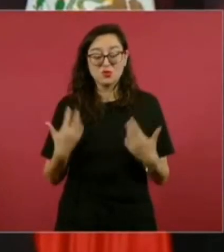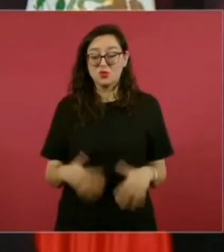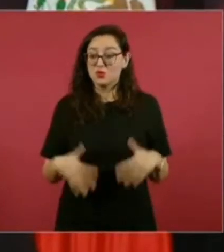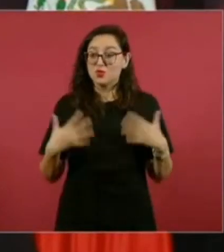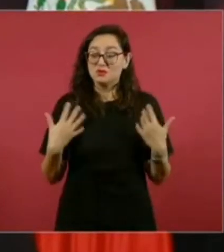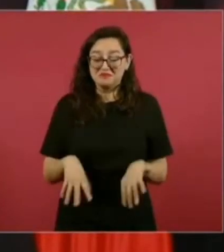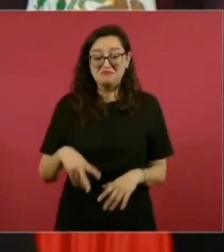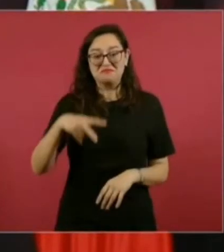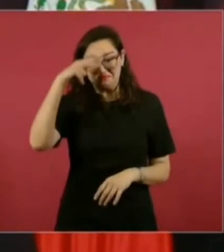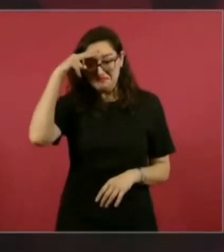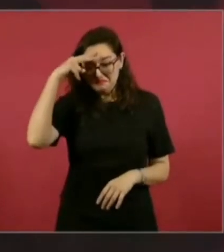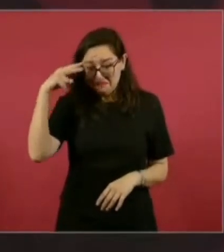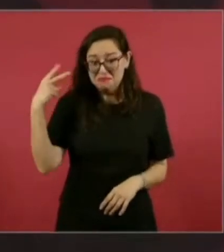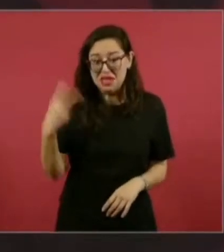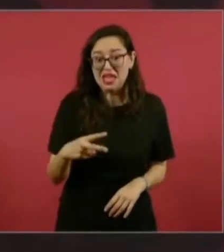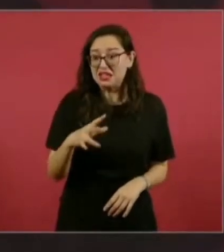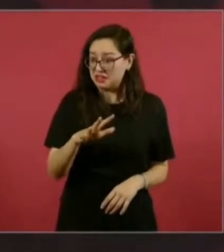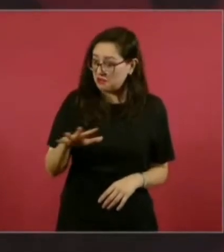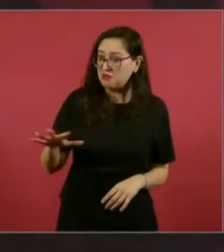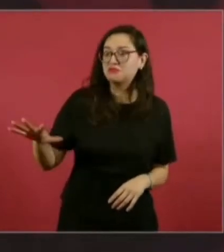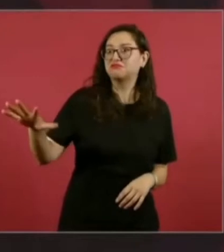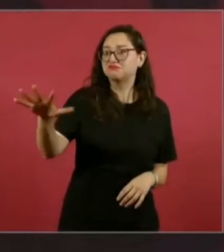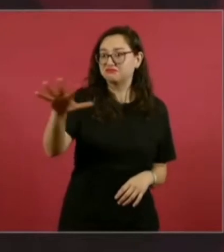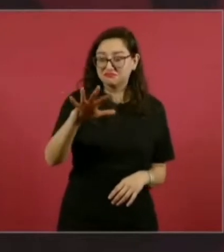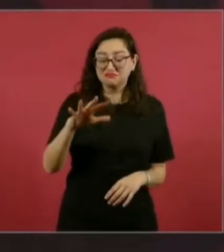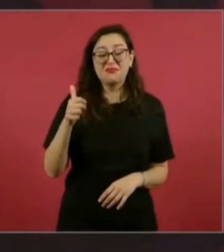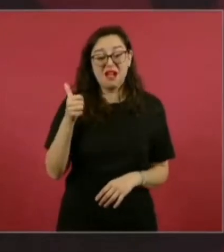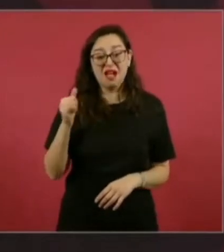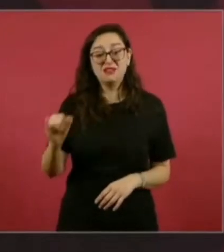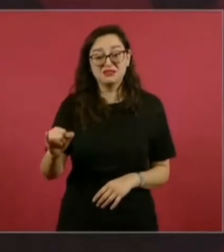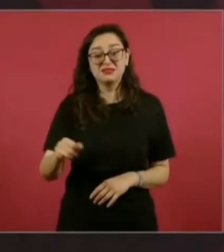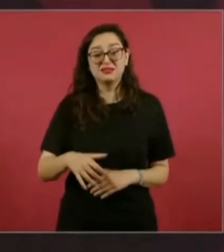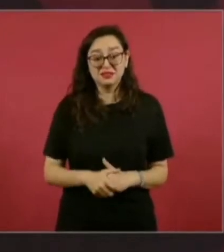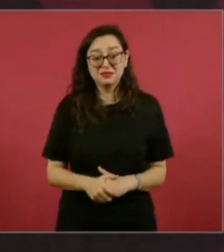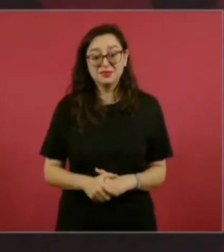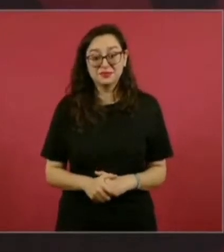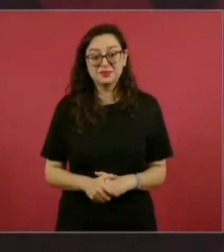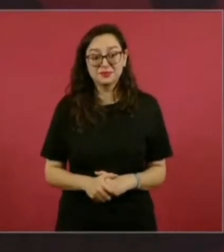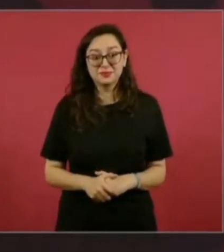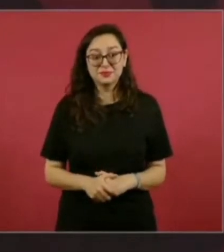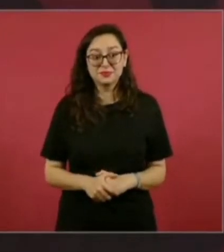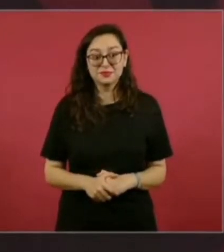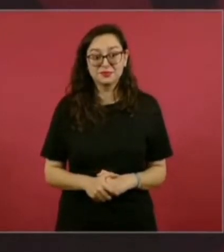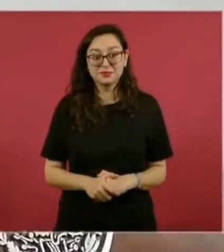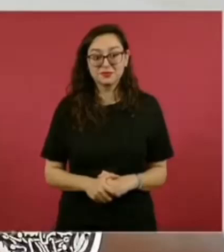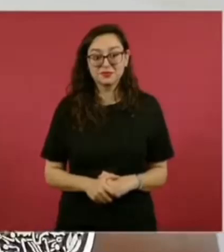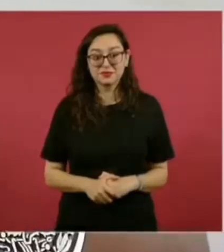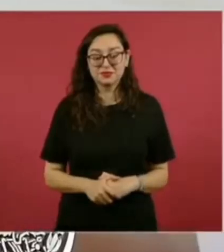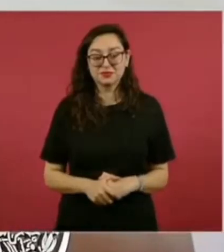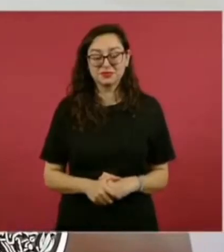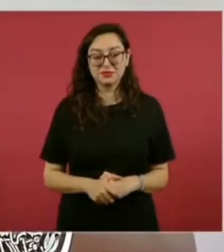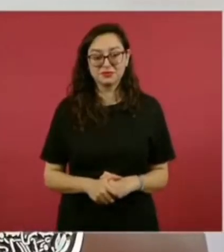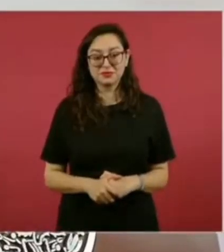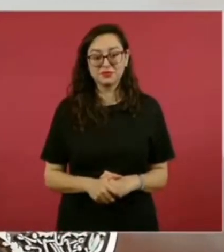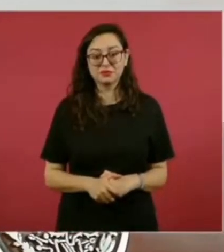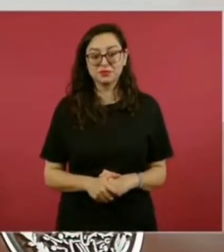que es excepcional.